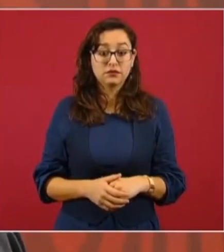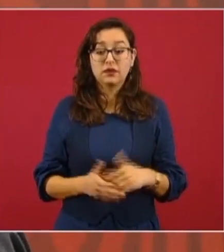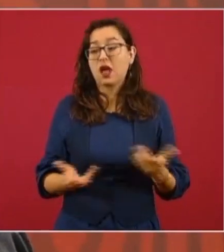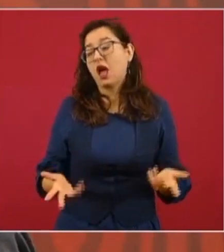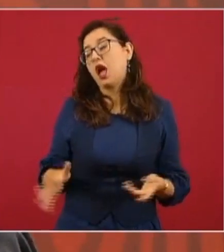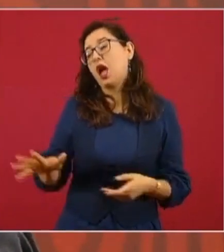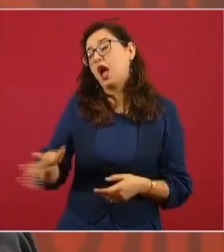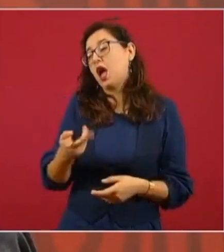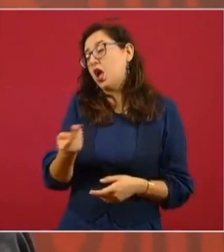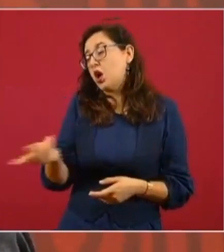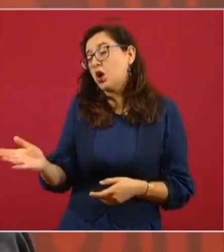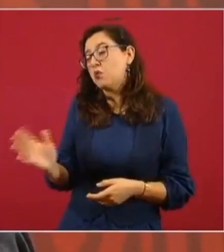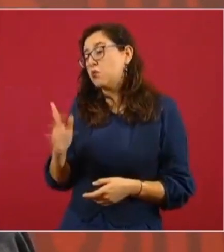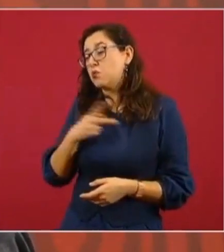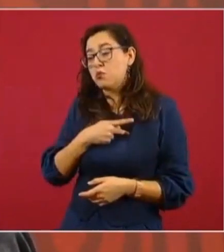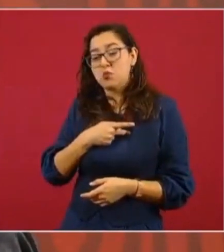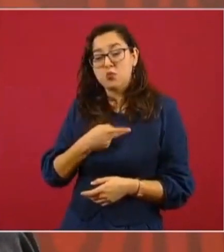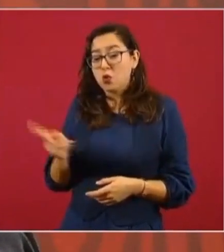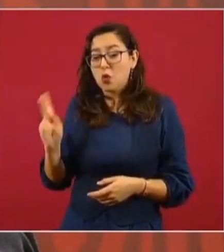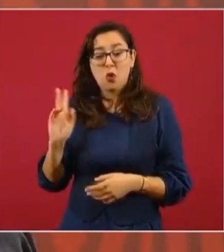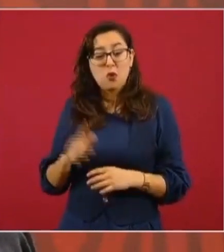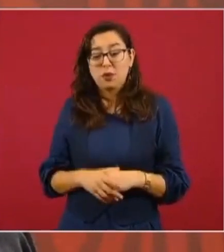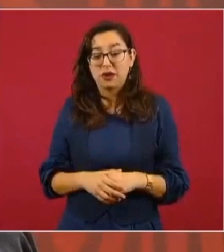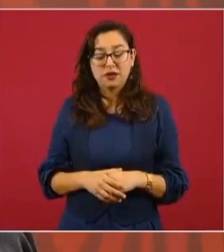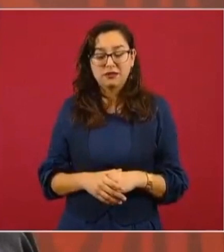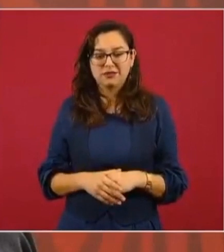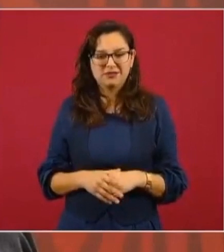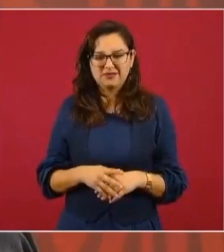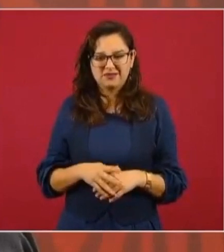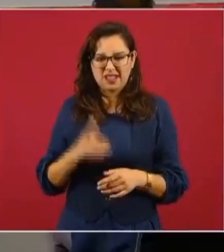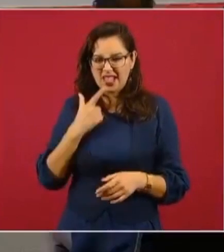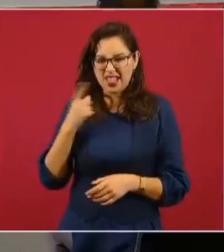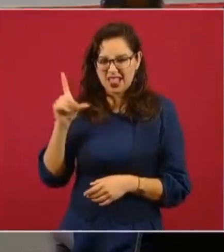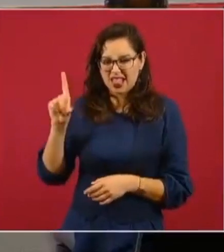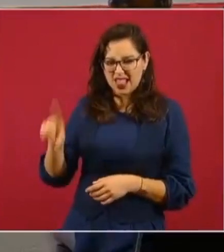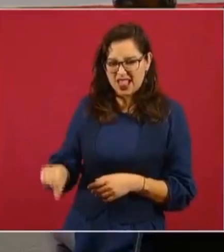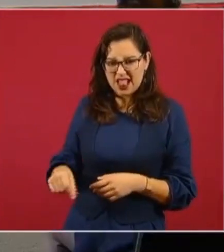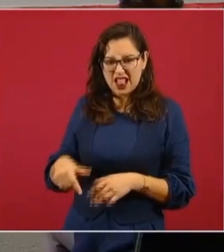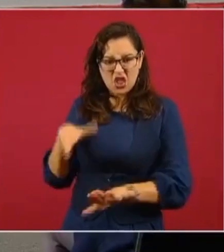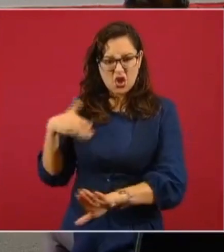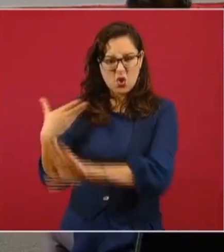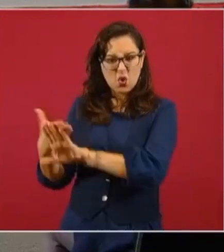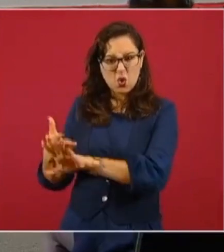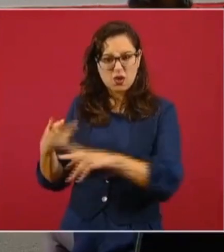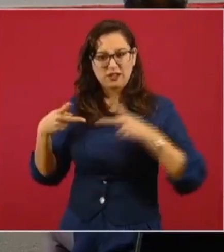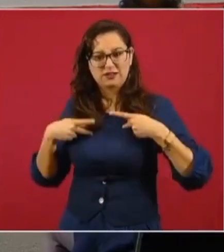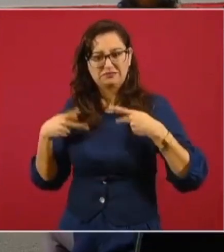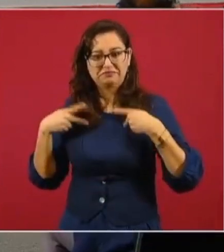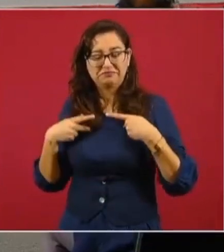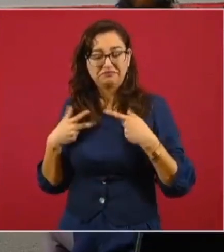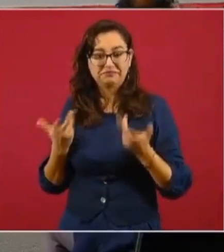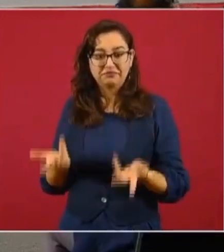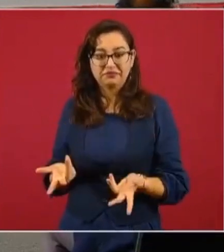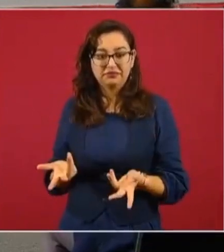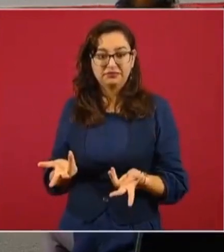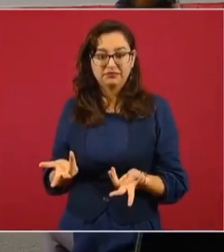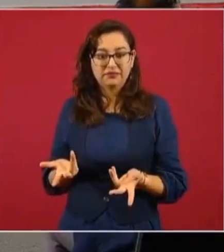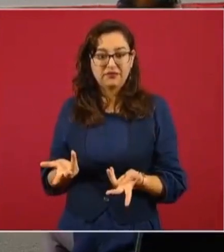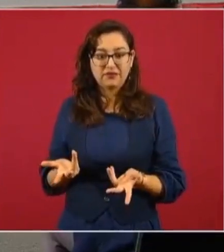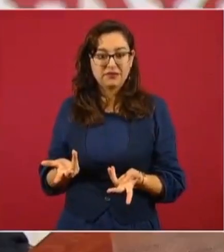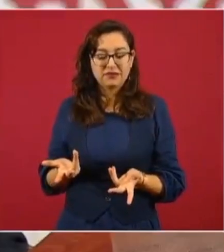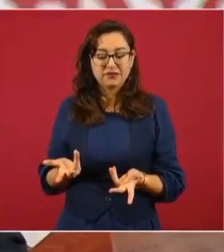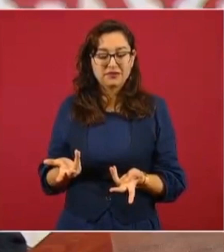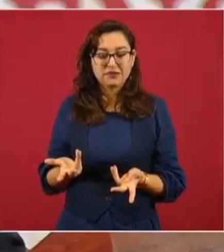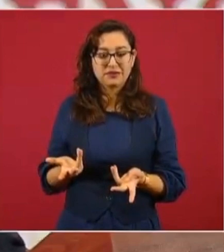gente que no tiene o cosas de ese tipo, no son expresiones,